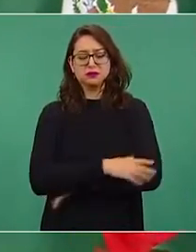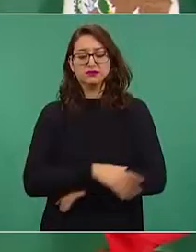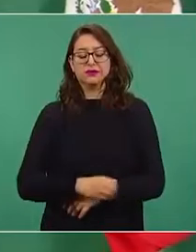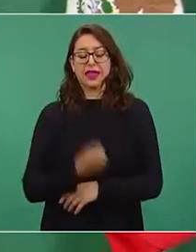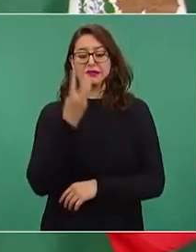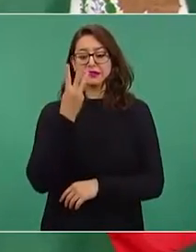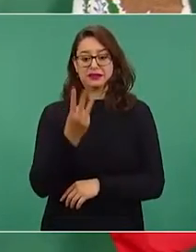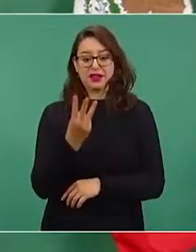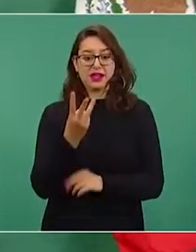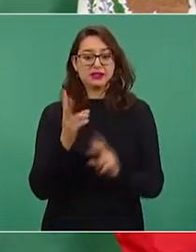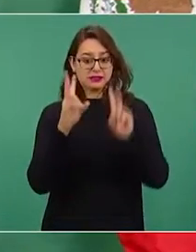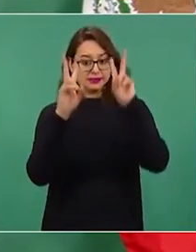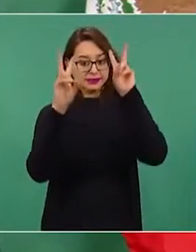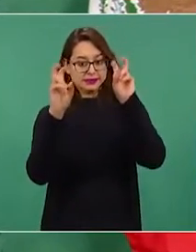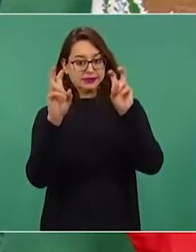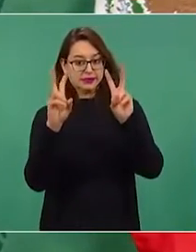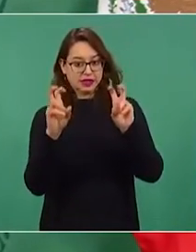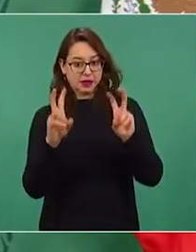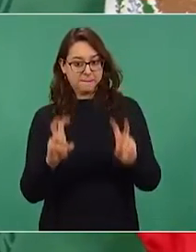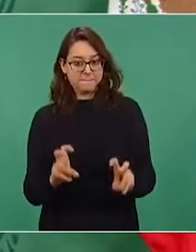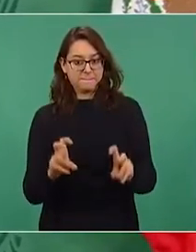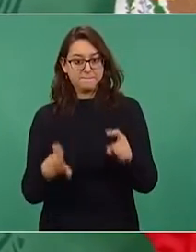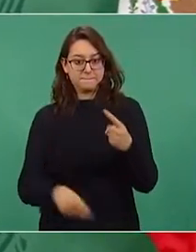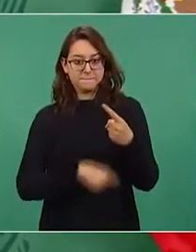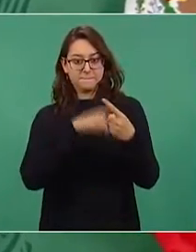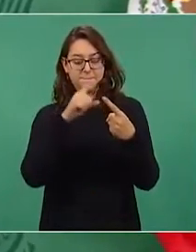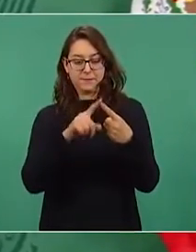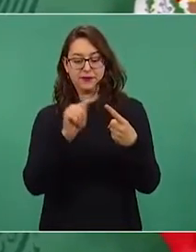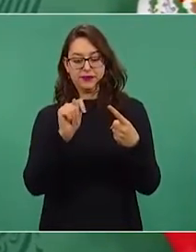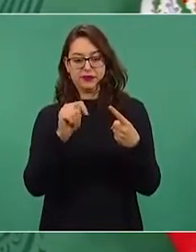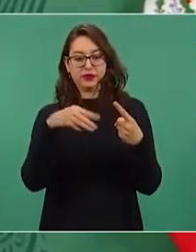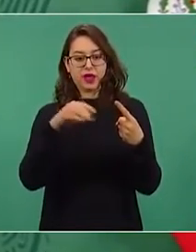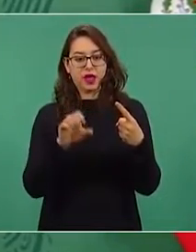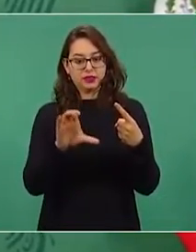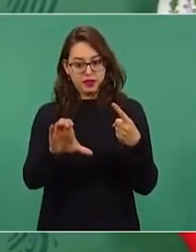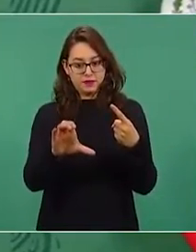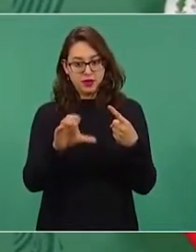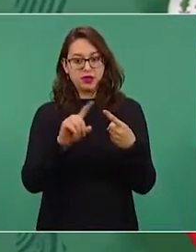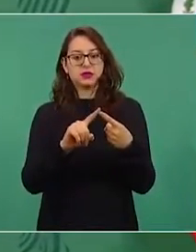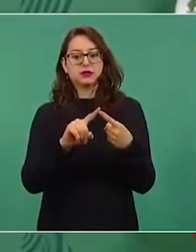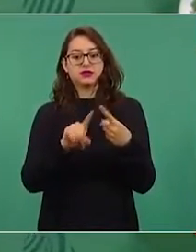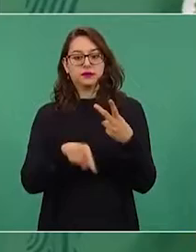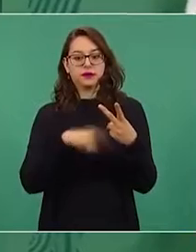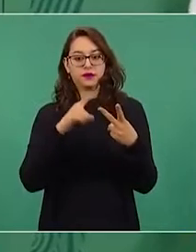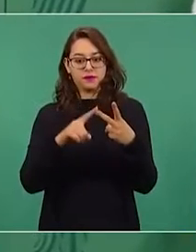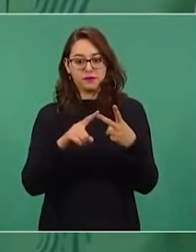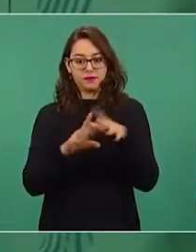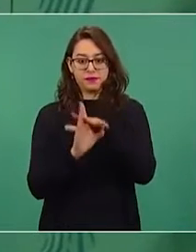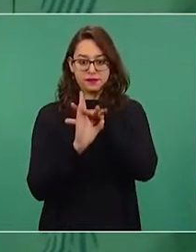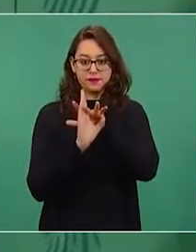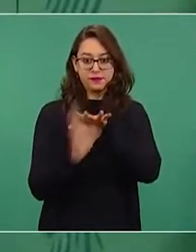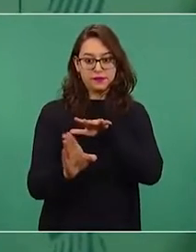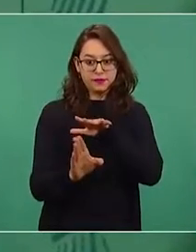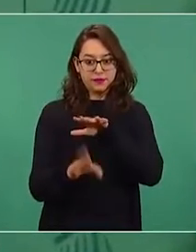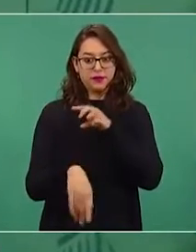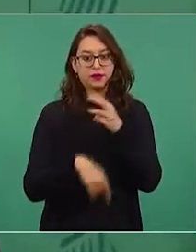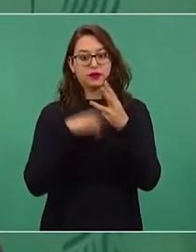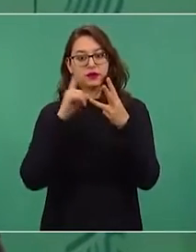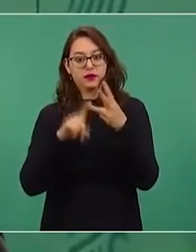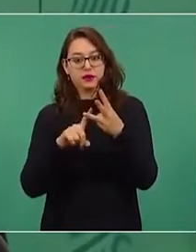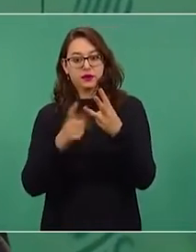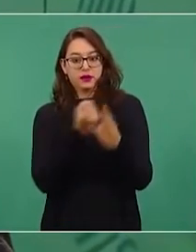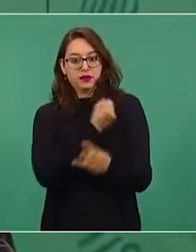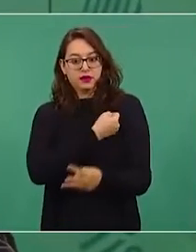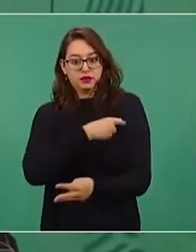temas, es integración económica, migración y